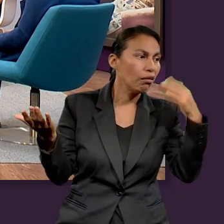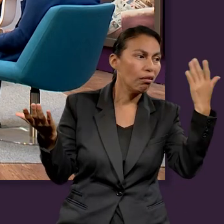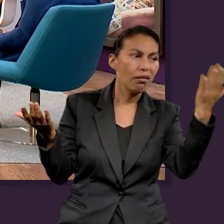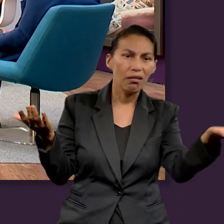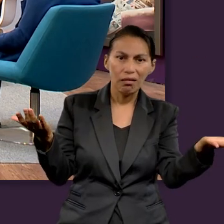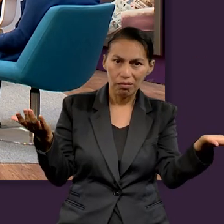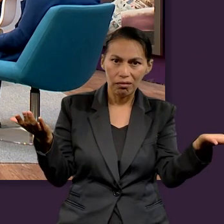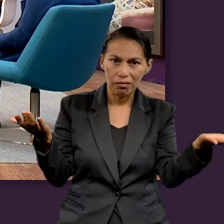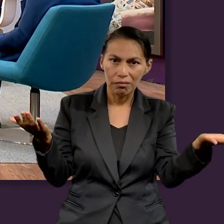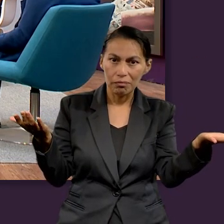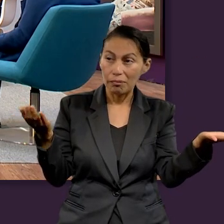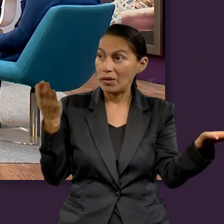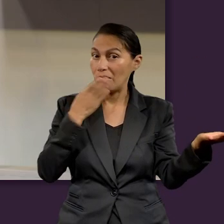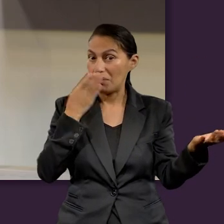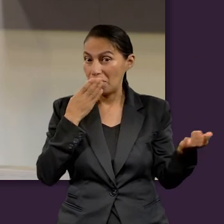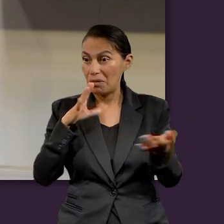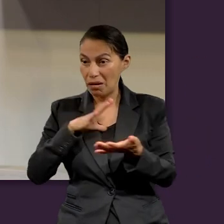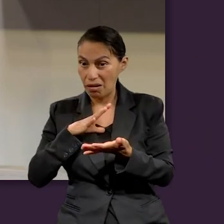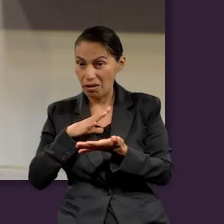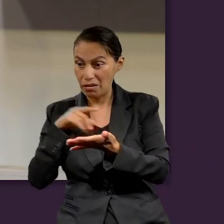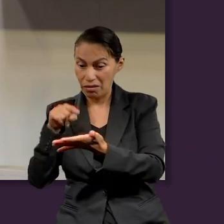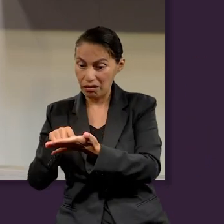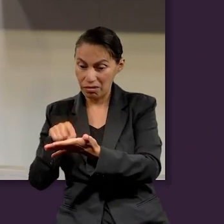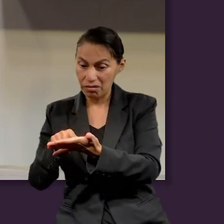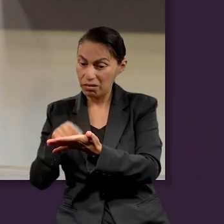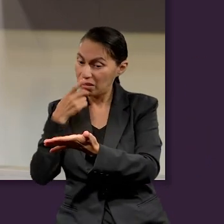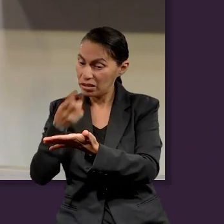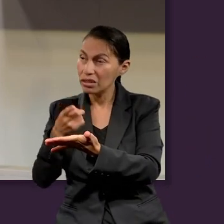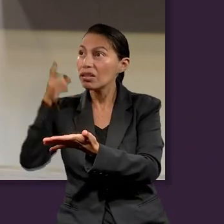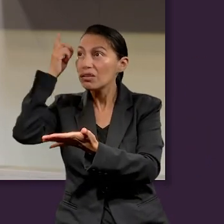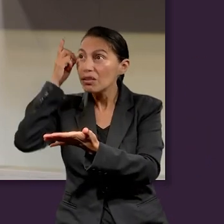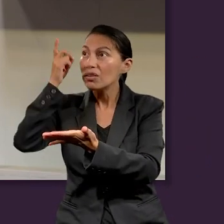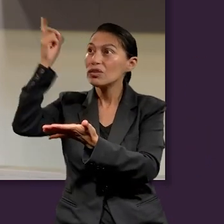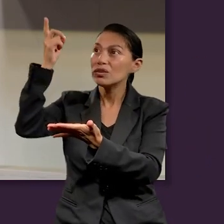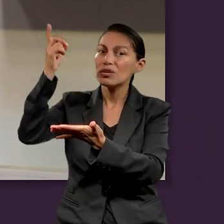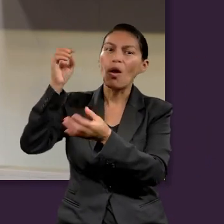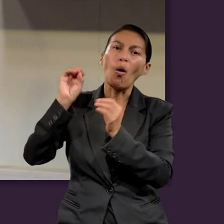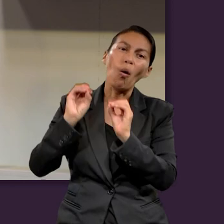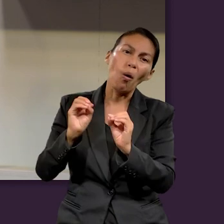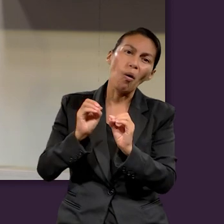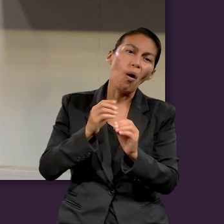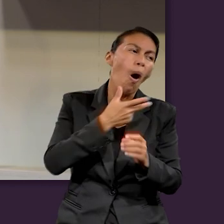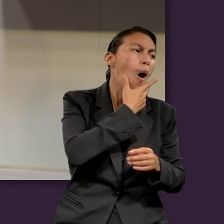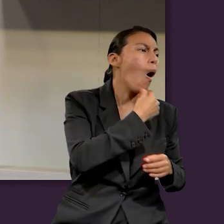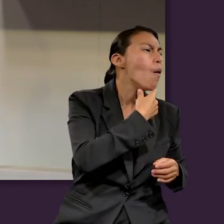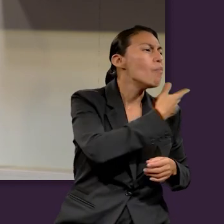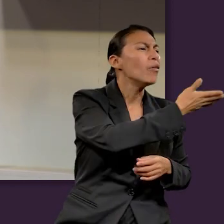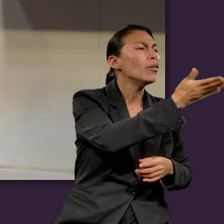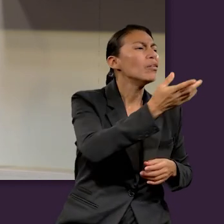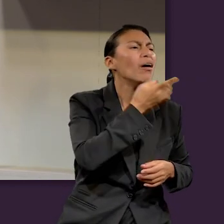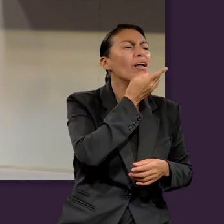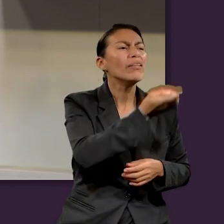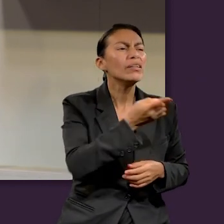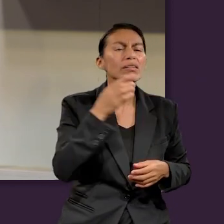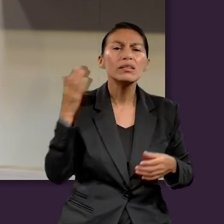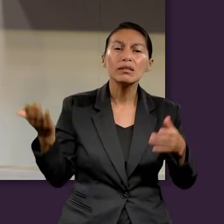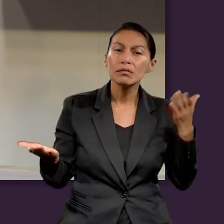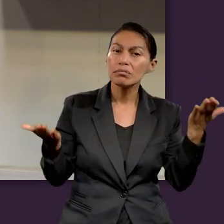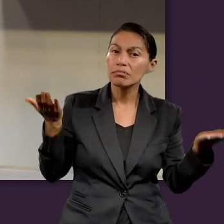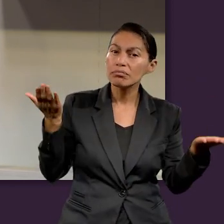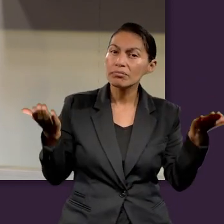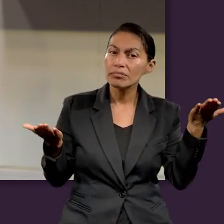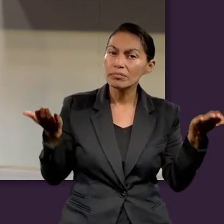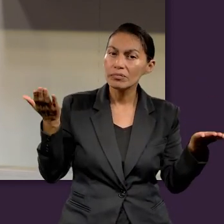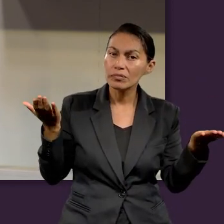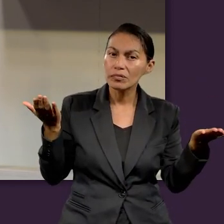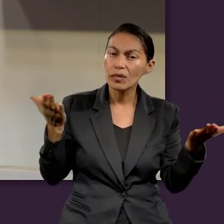definitivamente. Porque, ¿en qué vamos a creer, Lisbeth? En la palabra de Dios o en la palabra de los hombres. ¿Verdad? La palabra de Dios. La